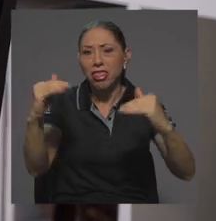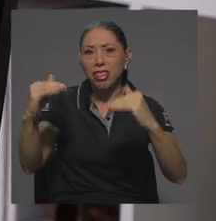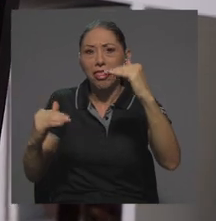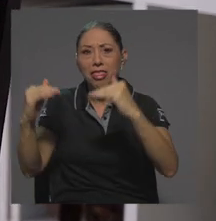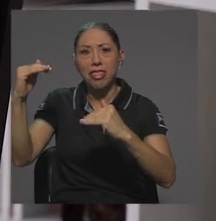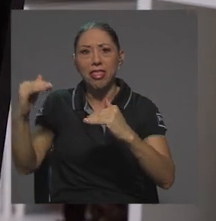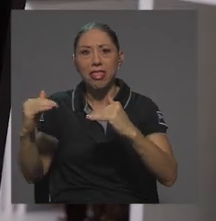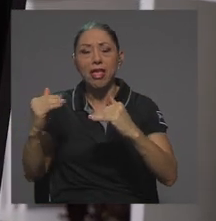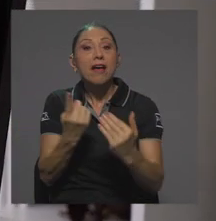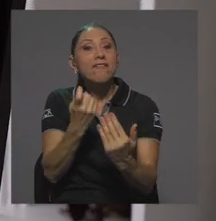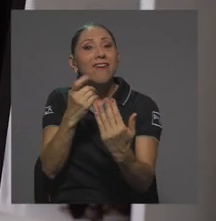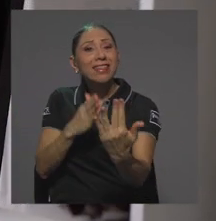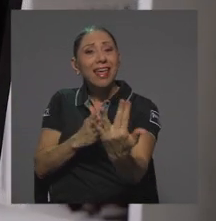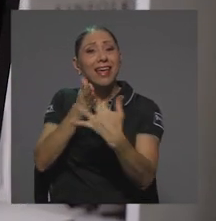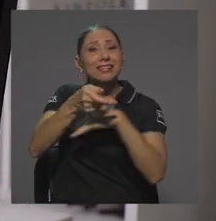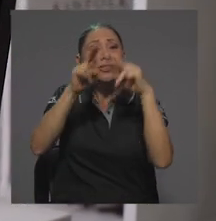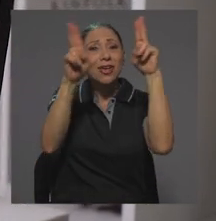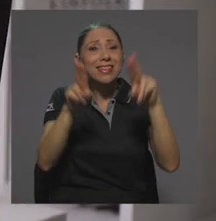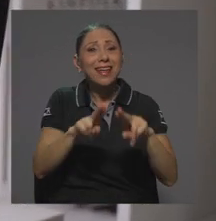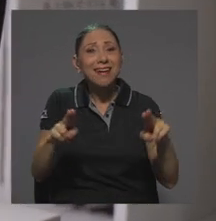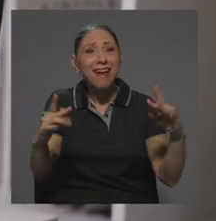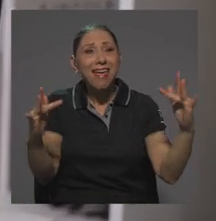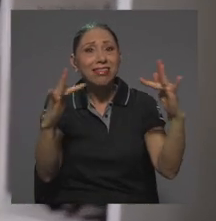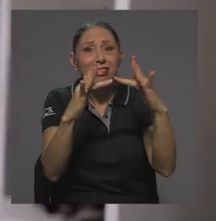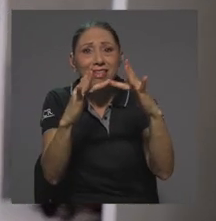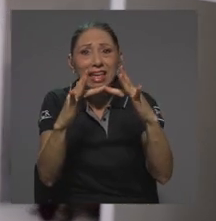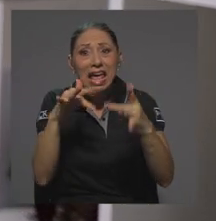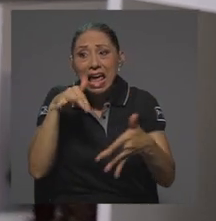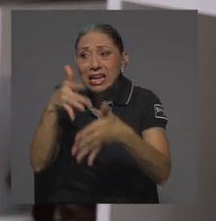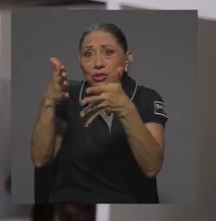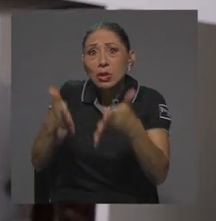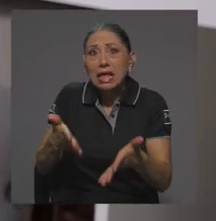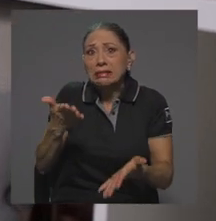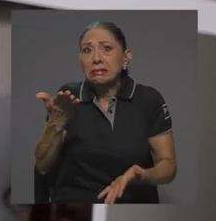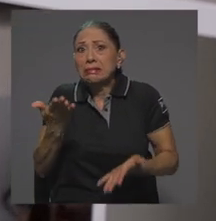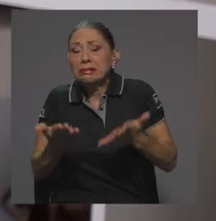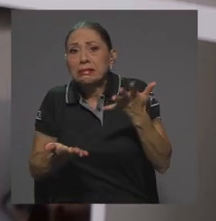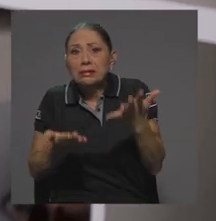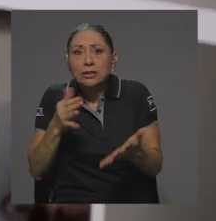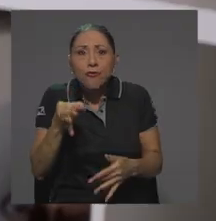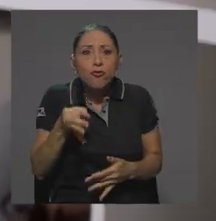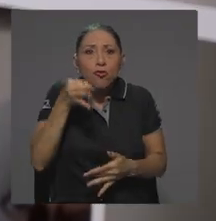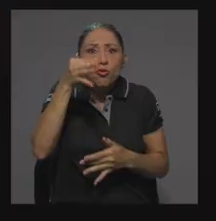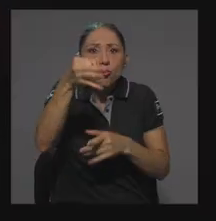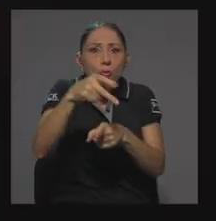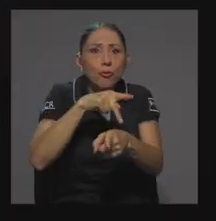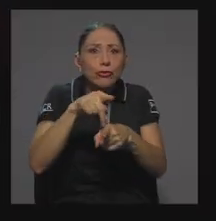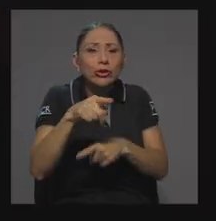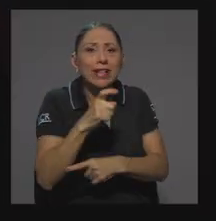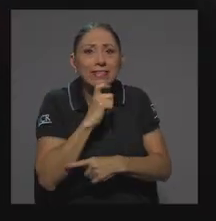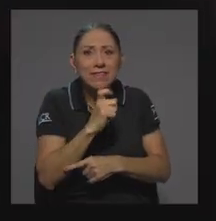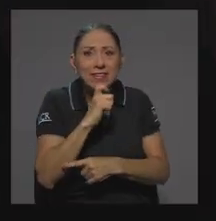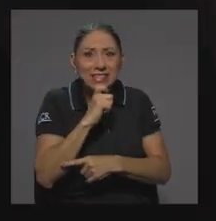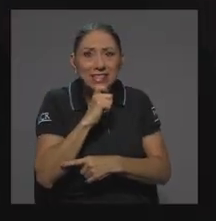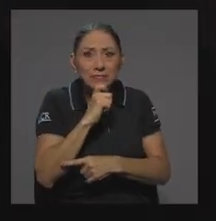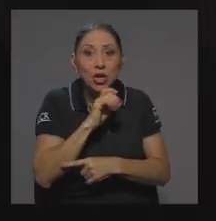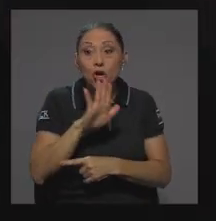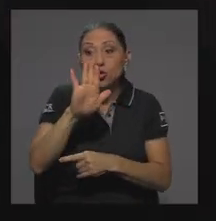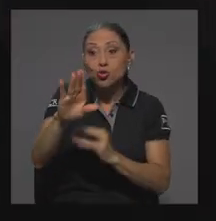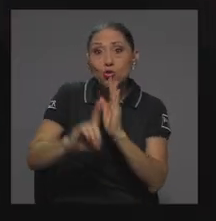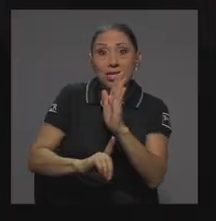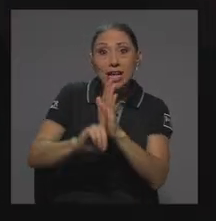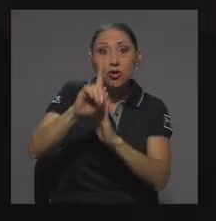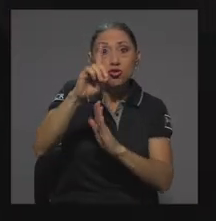acceso a Internet podría conducir a los estudiantes a un futuro profesional difícil, comprometiendo el desarrollo